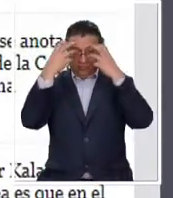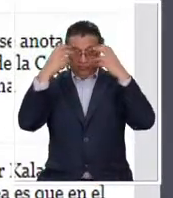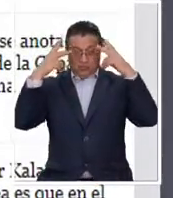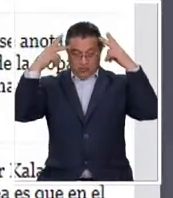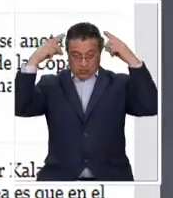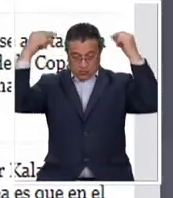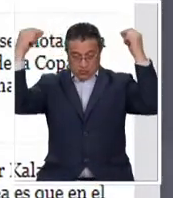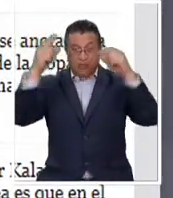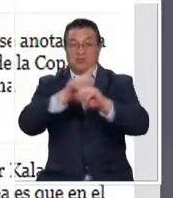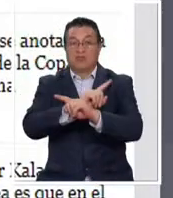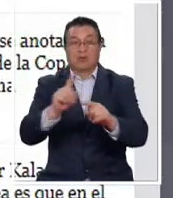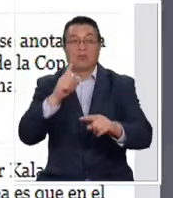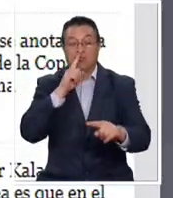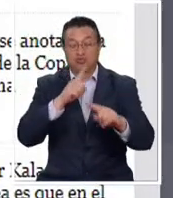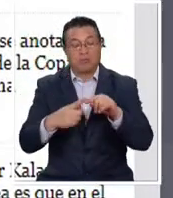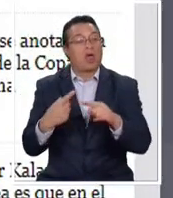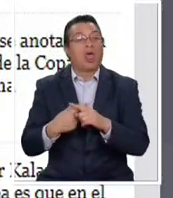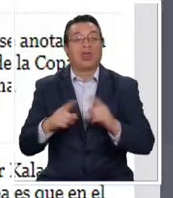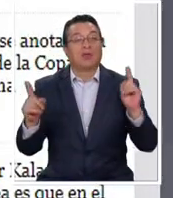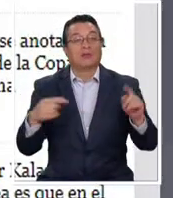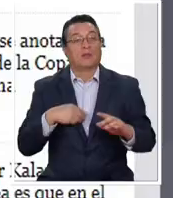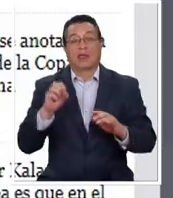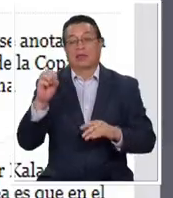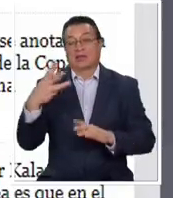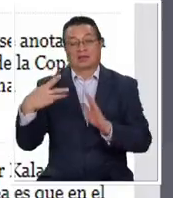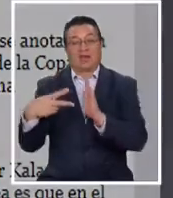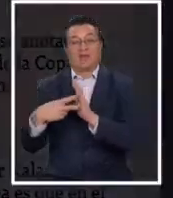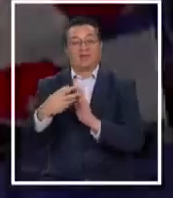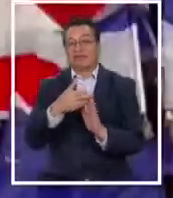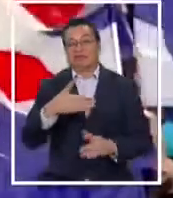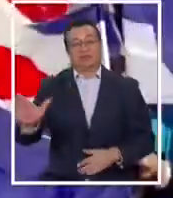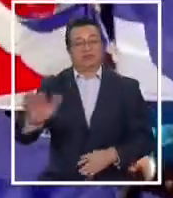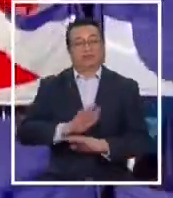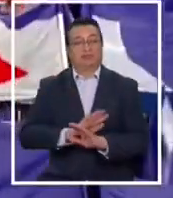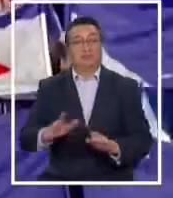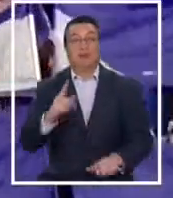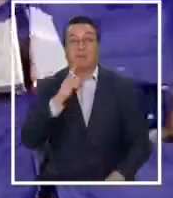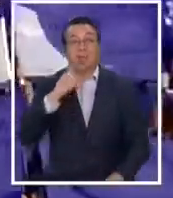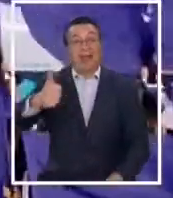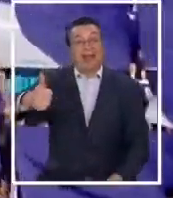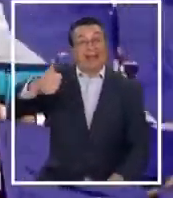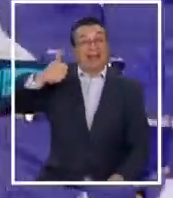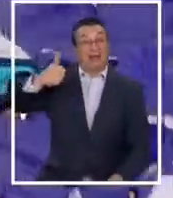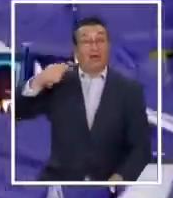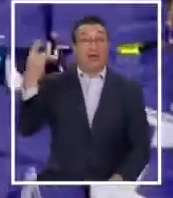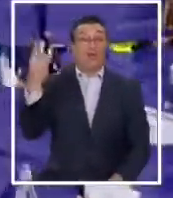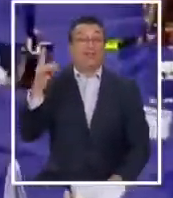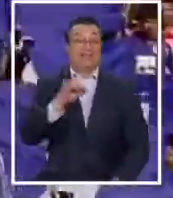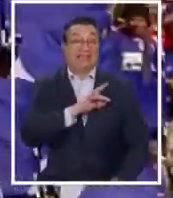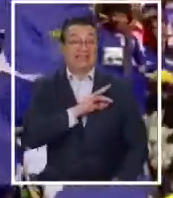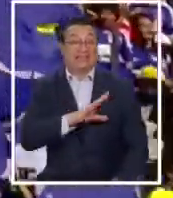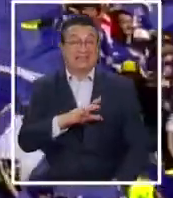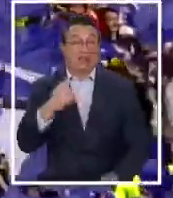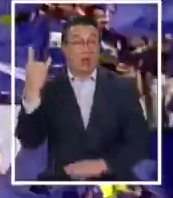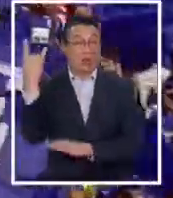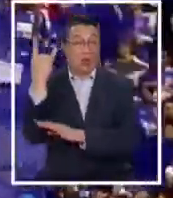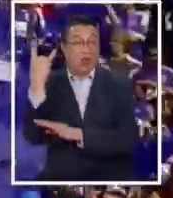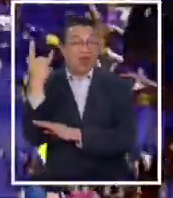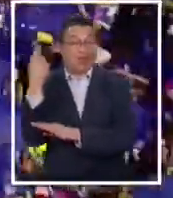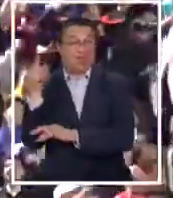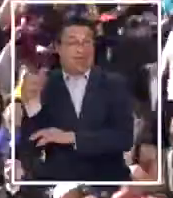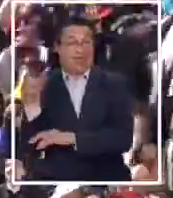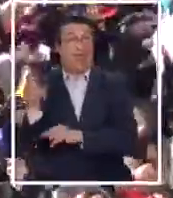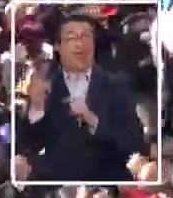que buscar otro nombre y, no sé, empezar de tercera división. Palabras del rector de la Universidad de Chile que causaron revuelo y, por